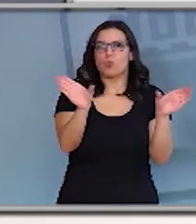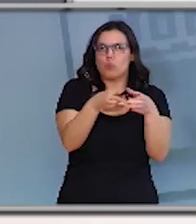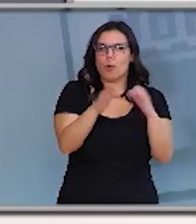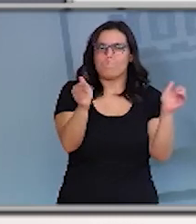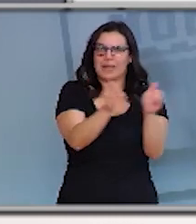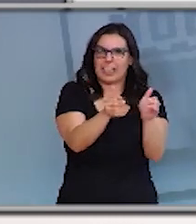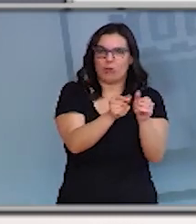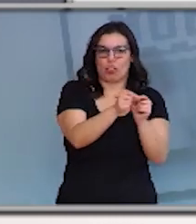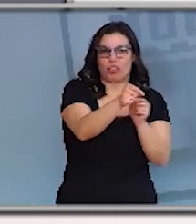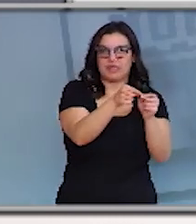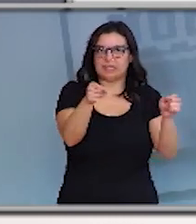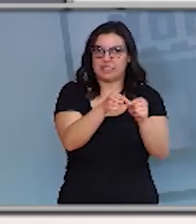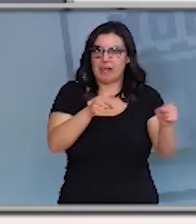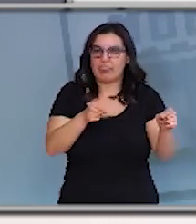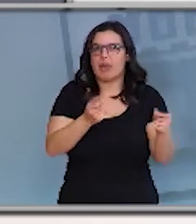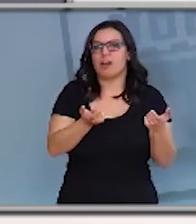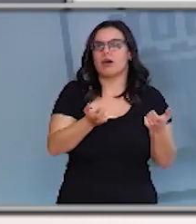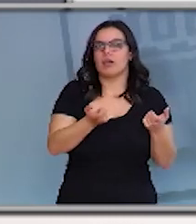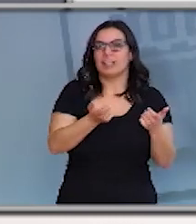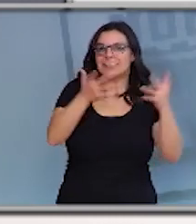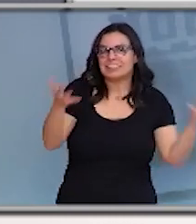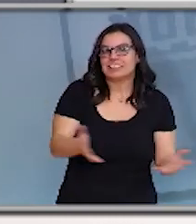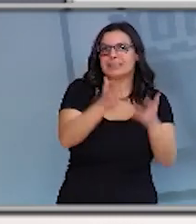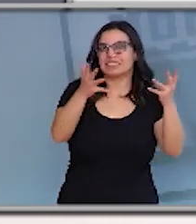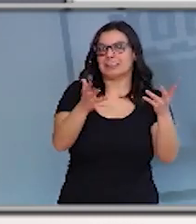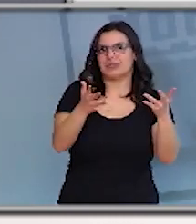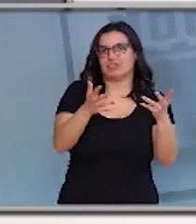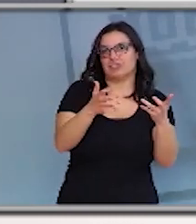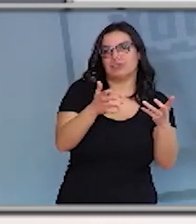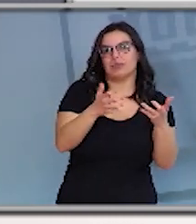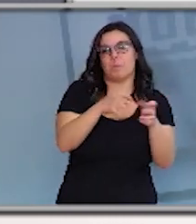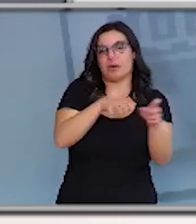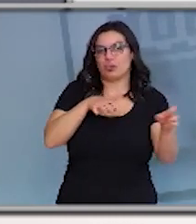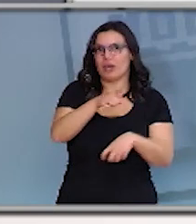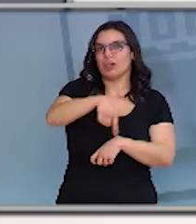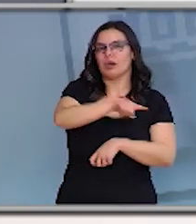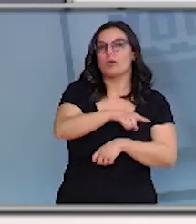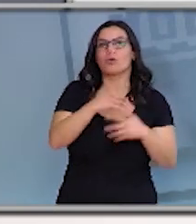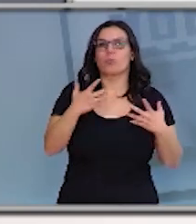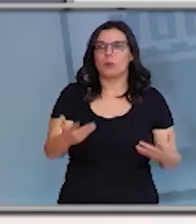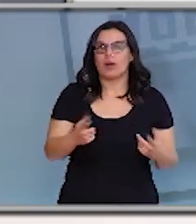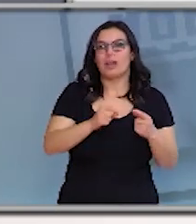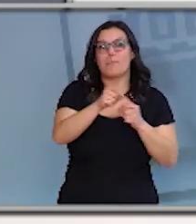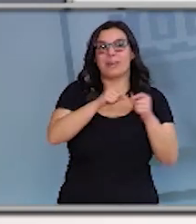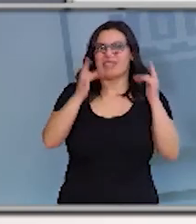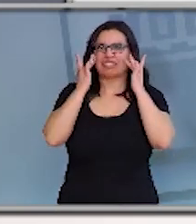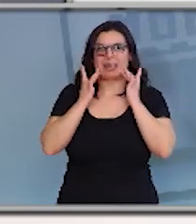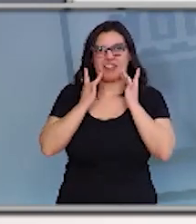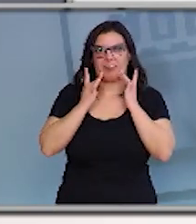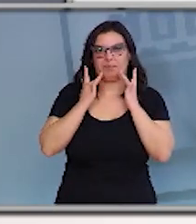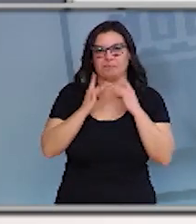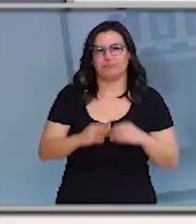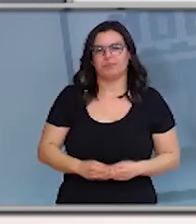distancia e promocionando, sobre todo, entre todos eles, a medida máis importante, que son as medidas de higiene.